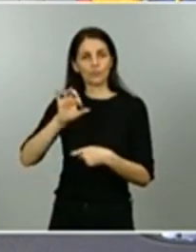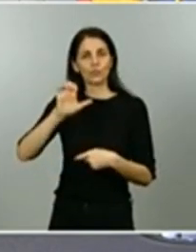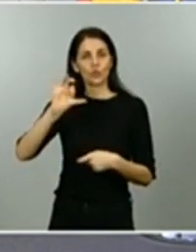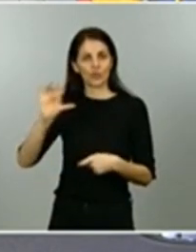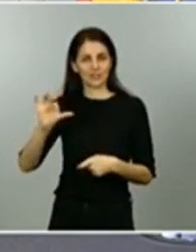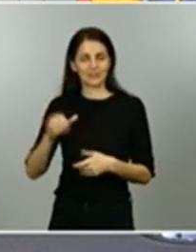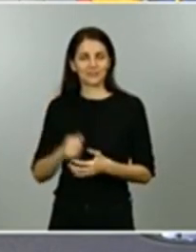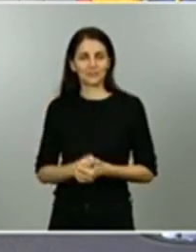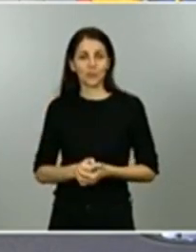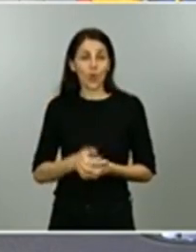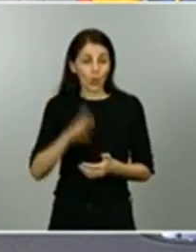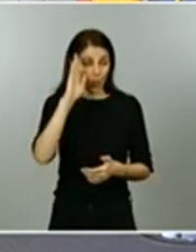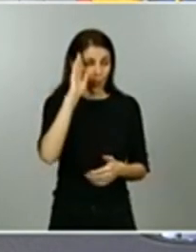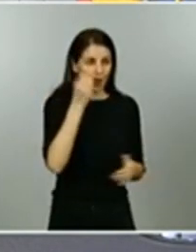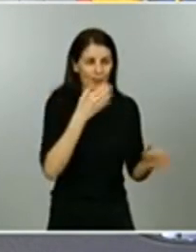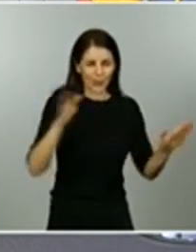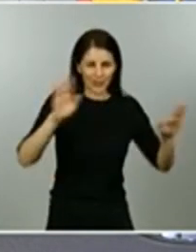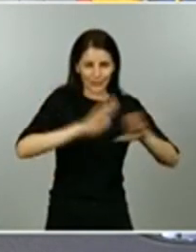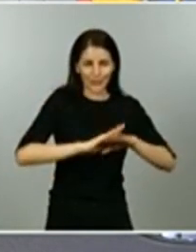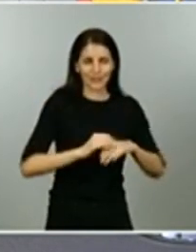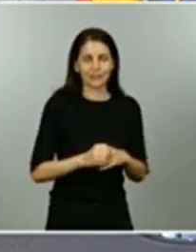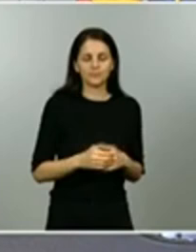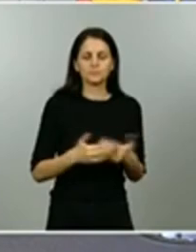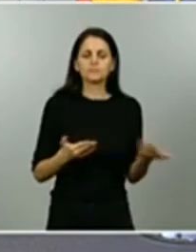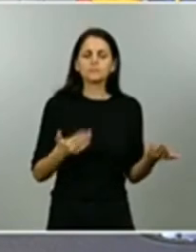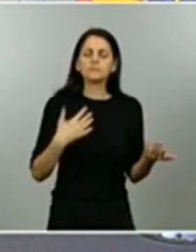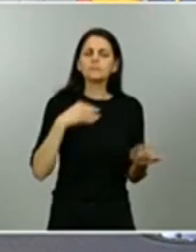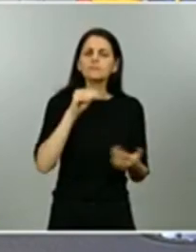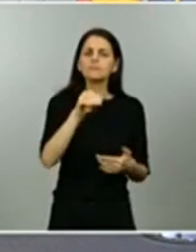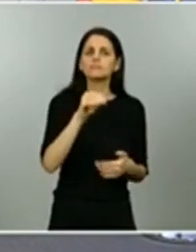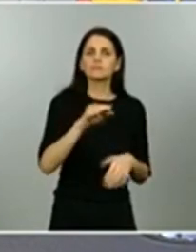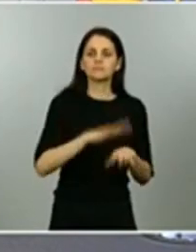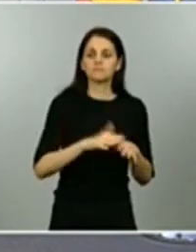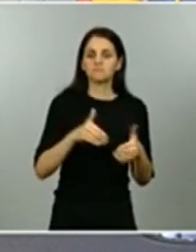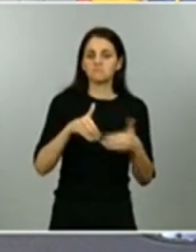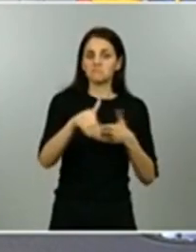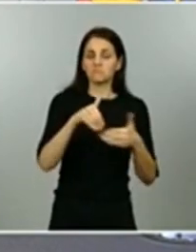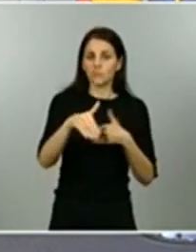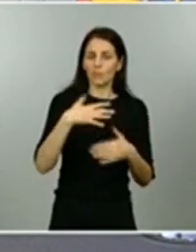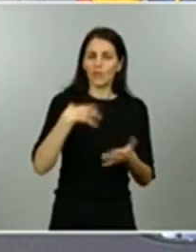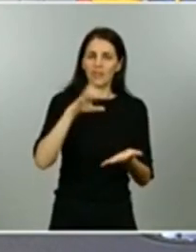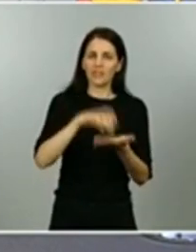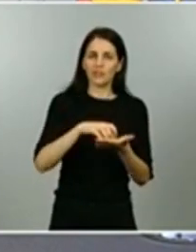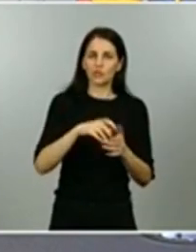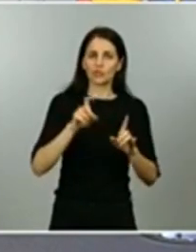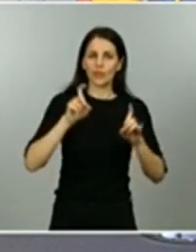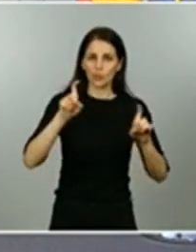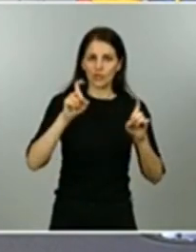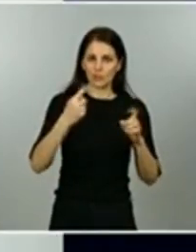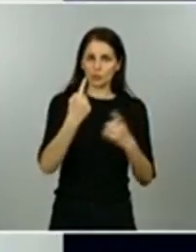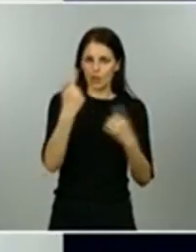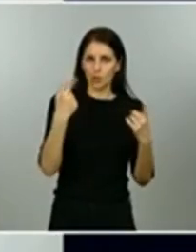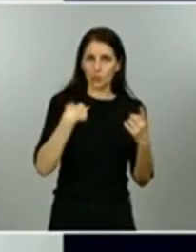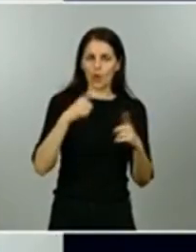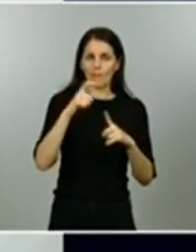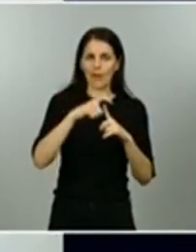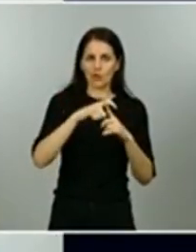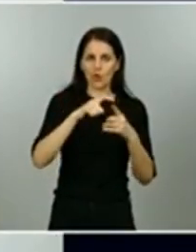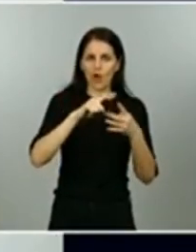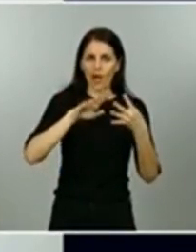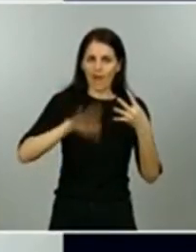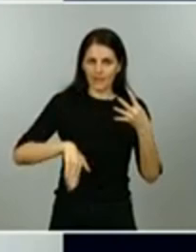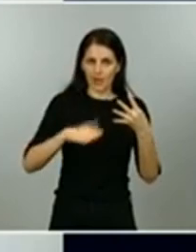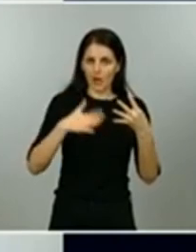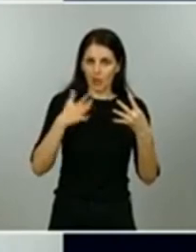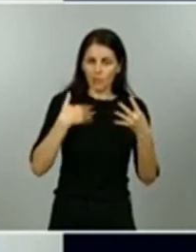En principio está prevista la vuelta a los centros educativos en ciertas condiciones a finales de mayo la pregunta para el